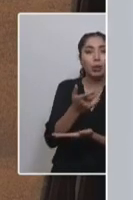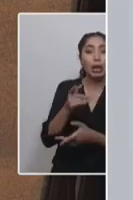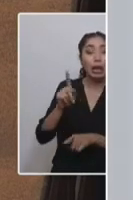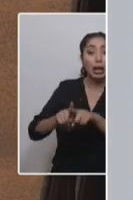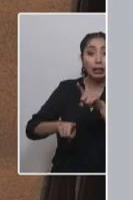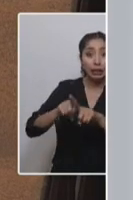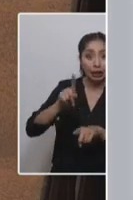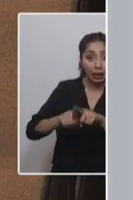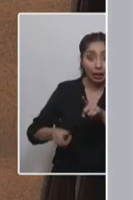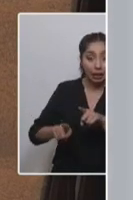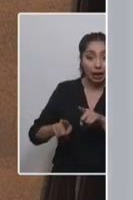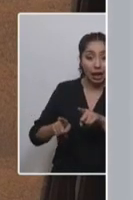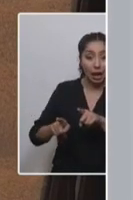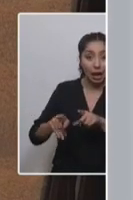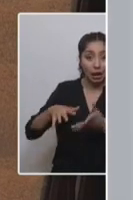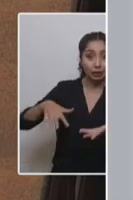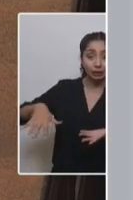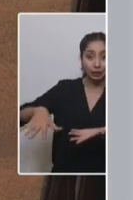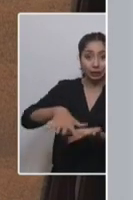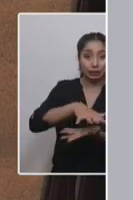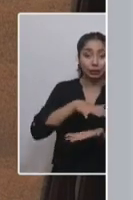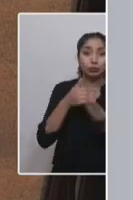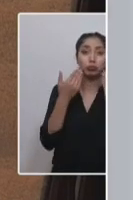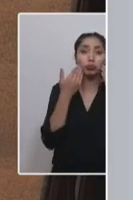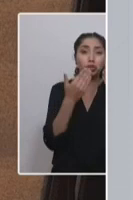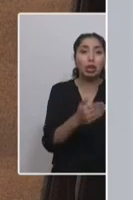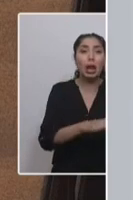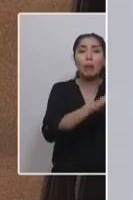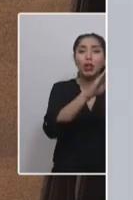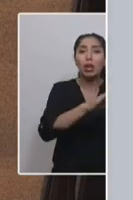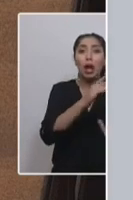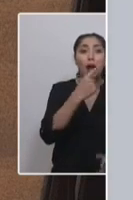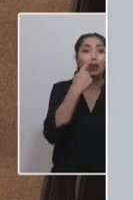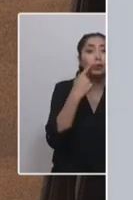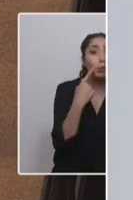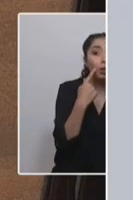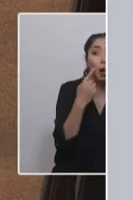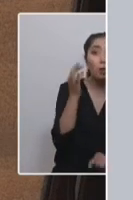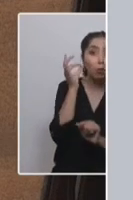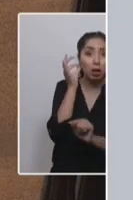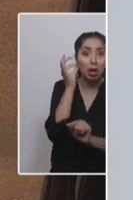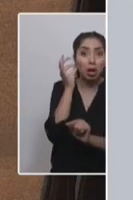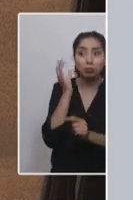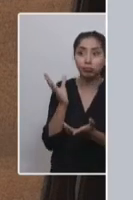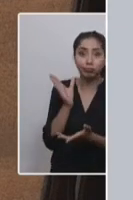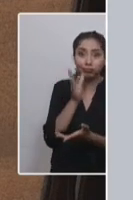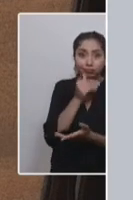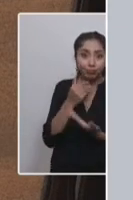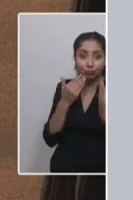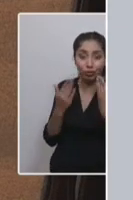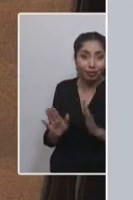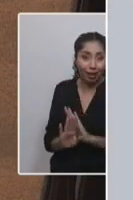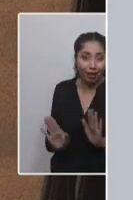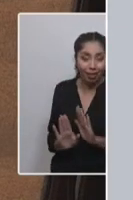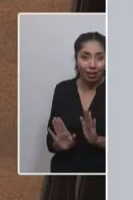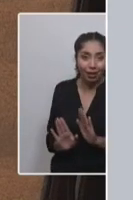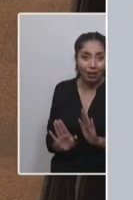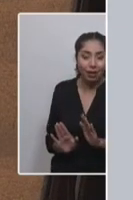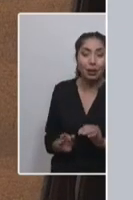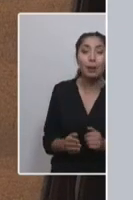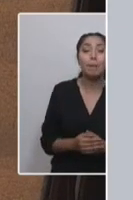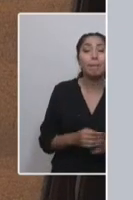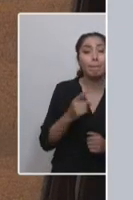algunas ya estaban, otras están en tratados internacionales, por lo tanto lo que se está haciendo es adecuar el texto constitucional a las